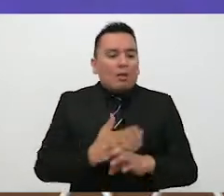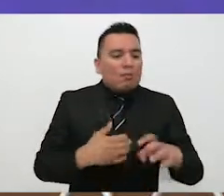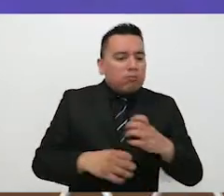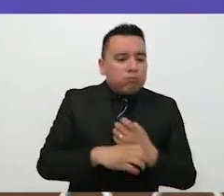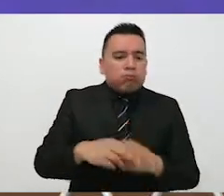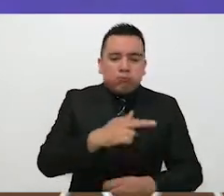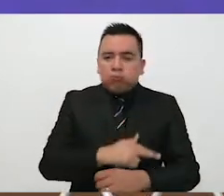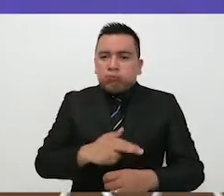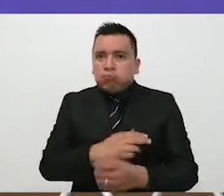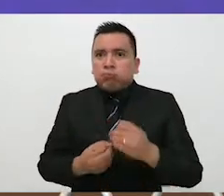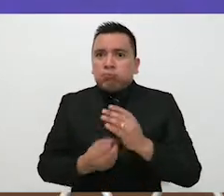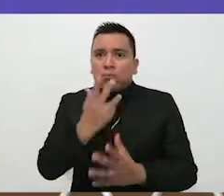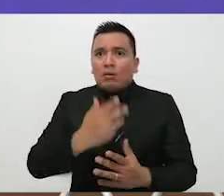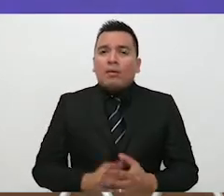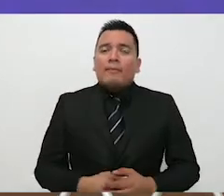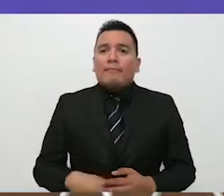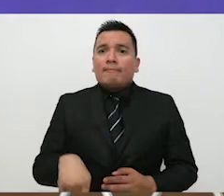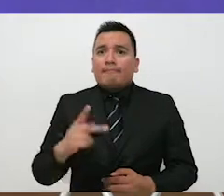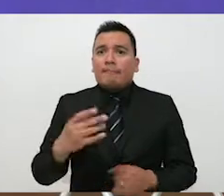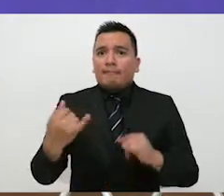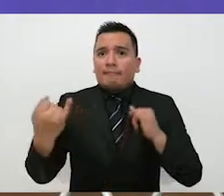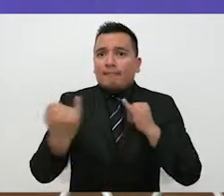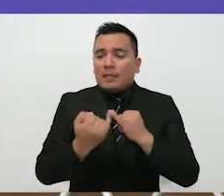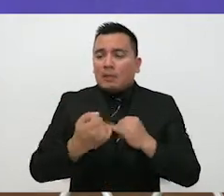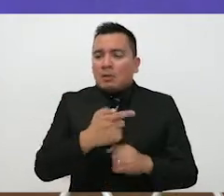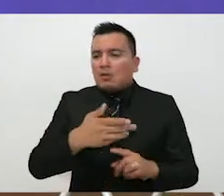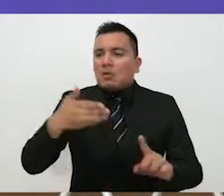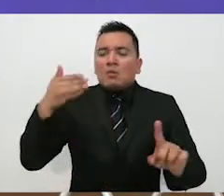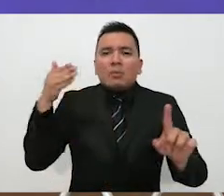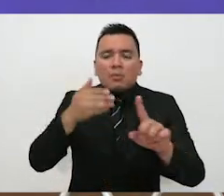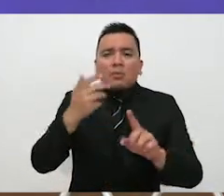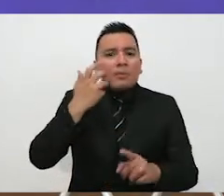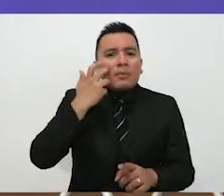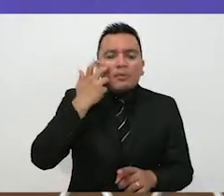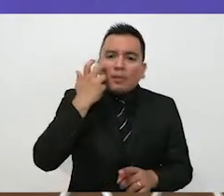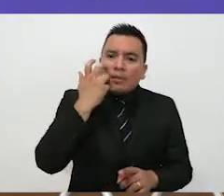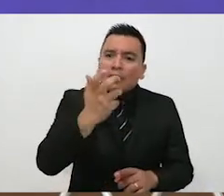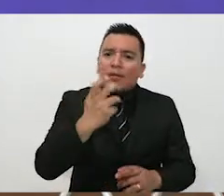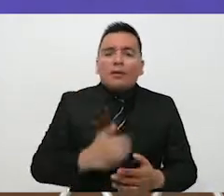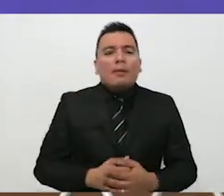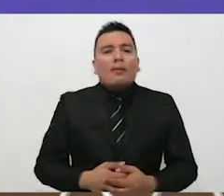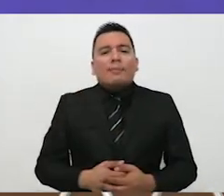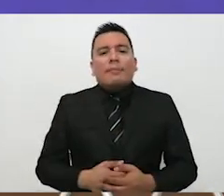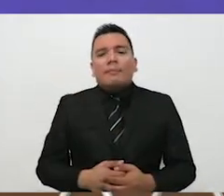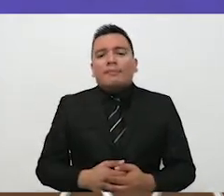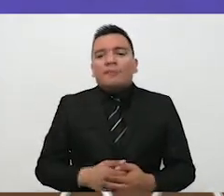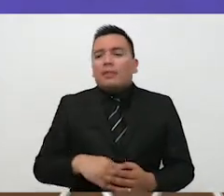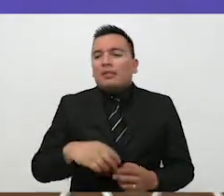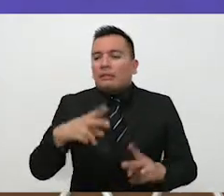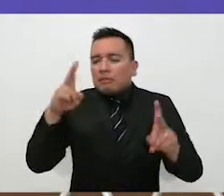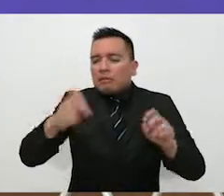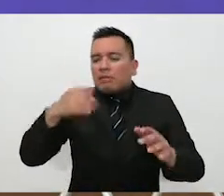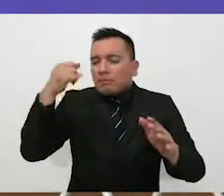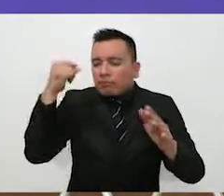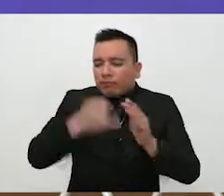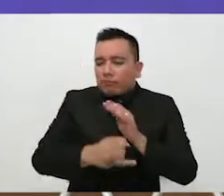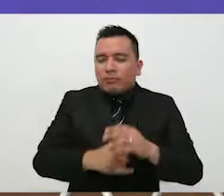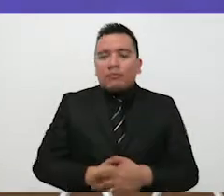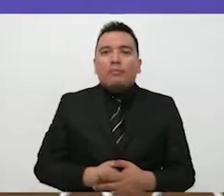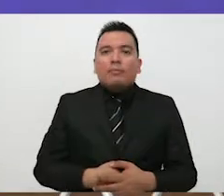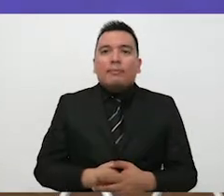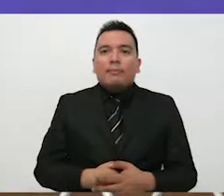pero también hablan de un contexto ya más complejo, más integrado, con